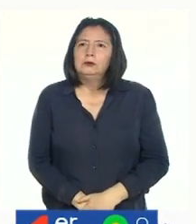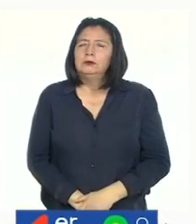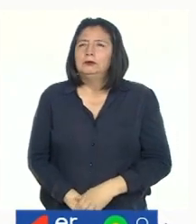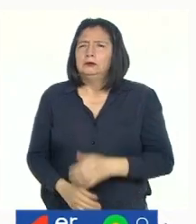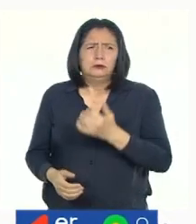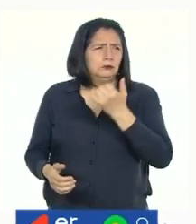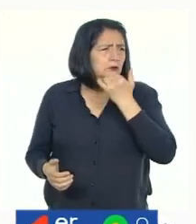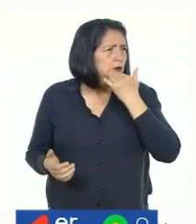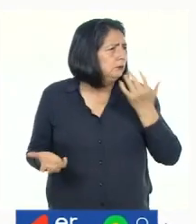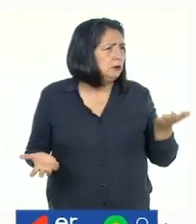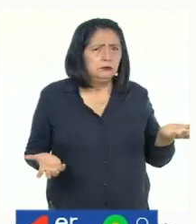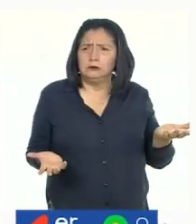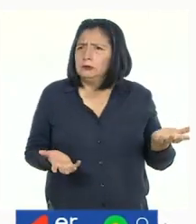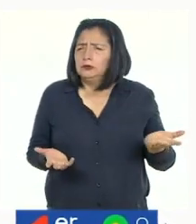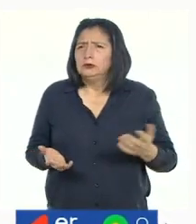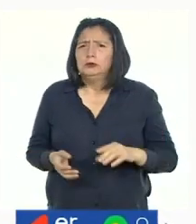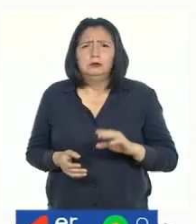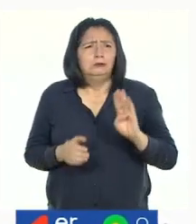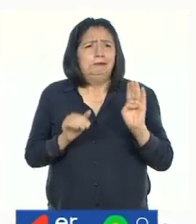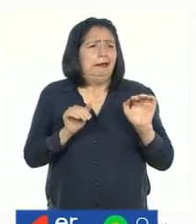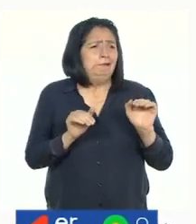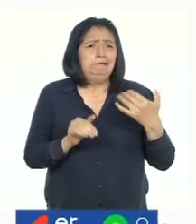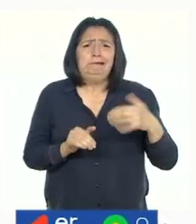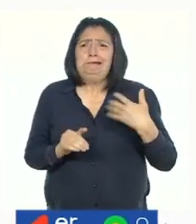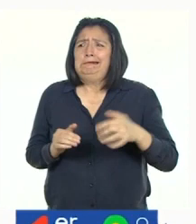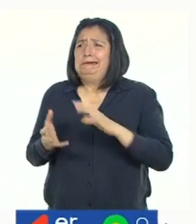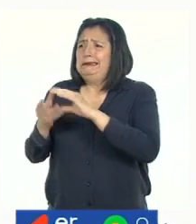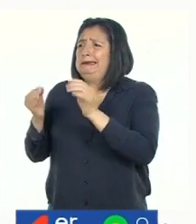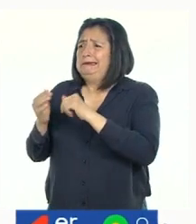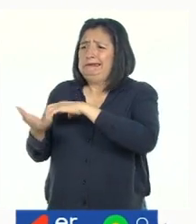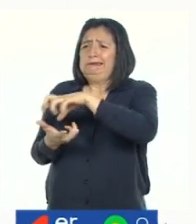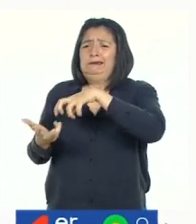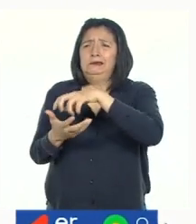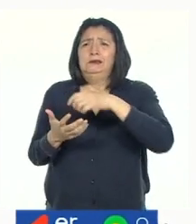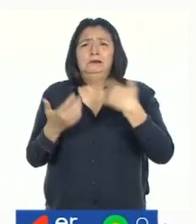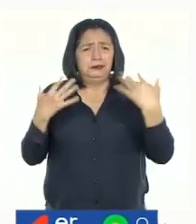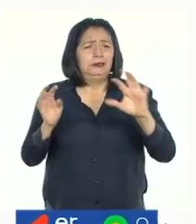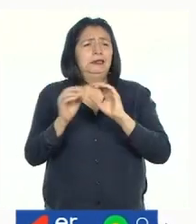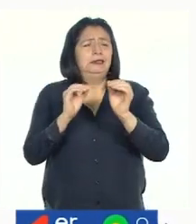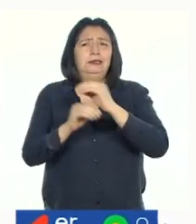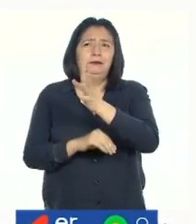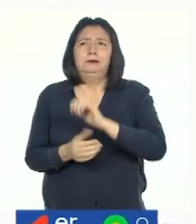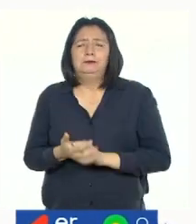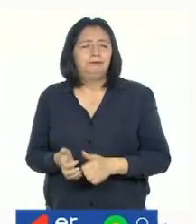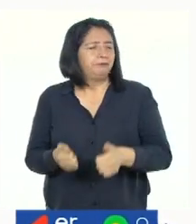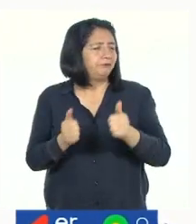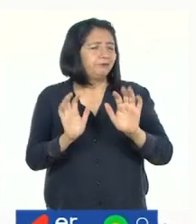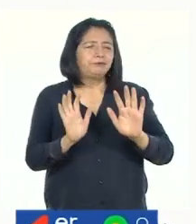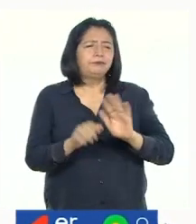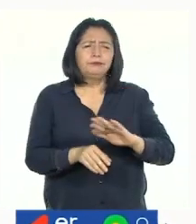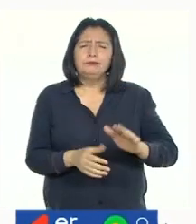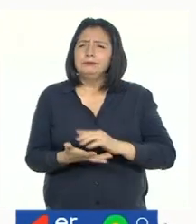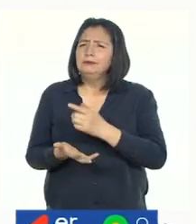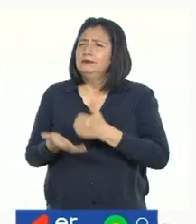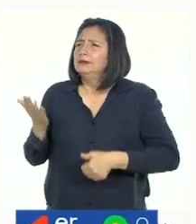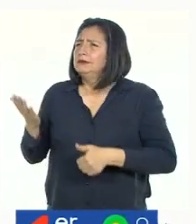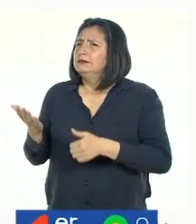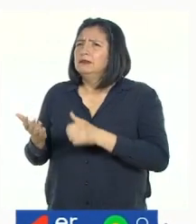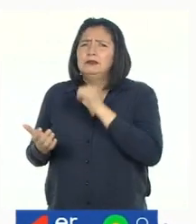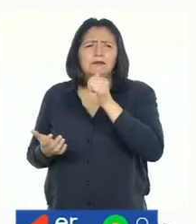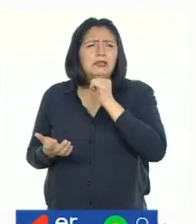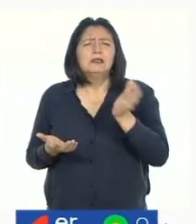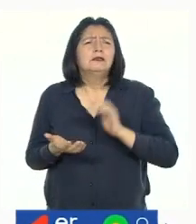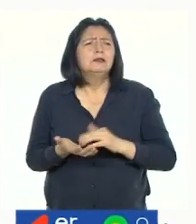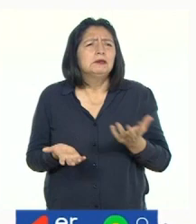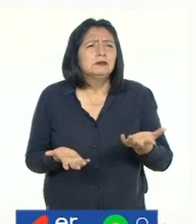¿Qué pasó aquí? Bartolo, se nos enredó el cuento. Pero ya la arreglamos. Muy bien, niños. ¿Y qué le falta ahora?